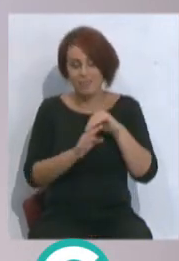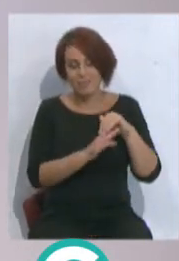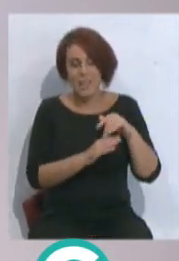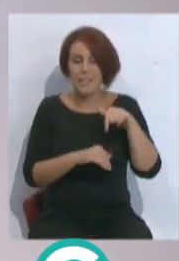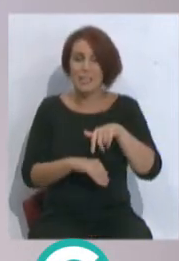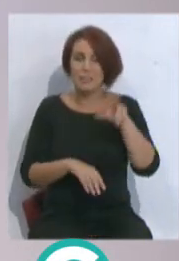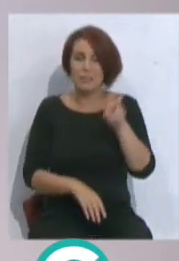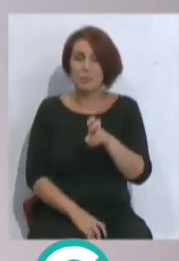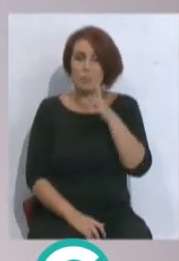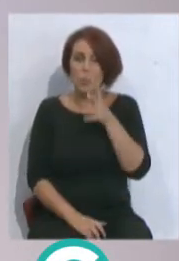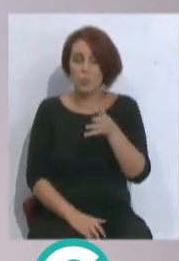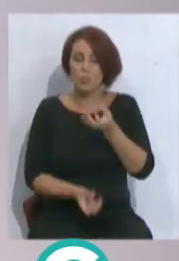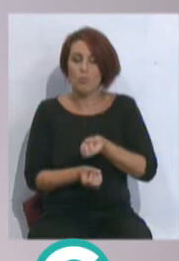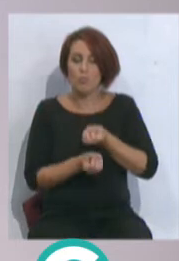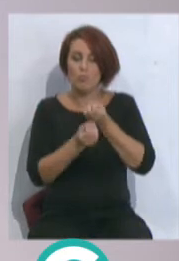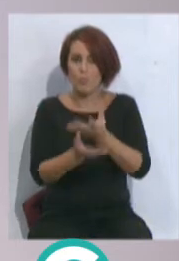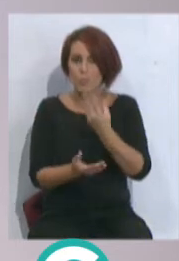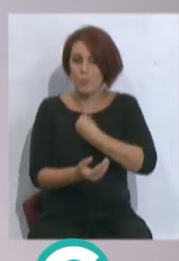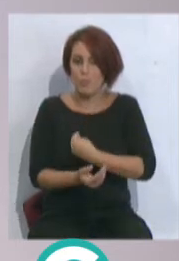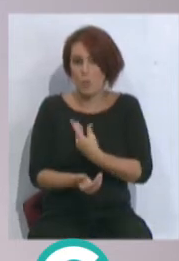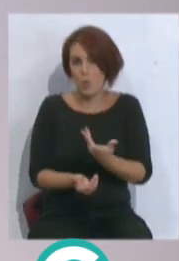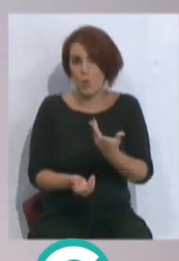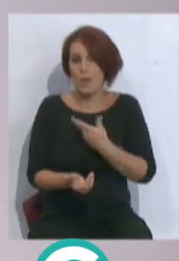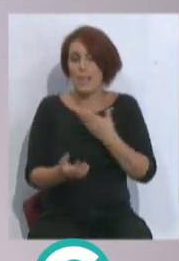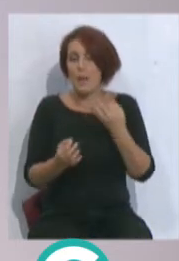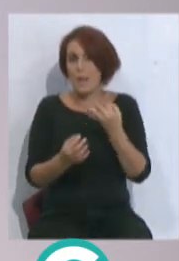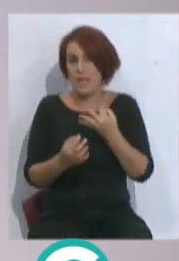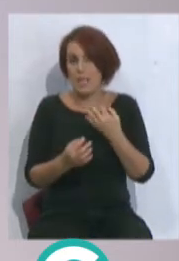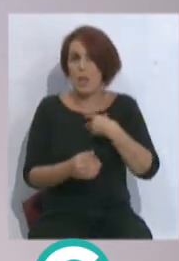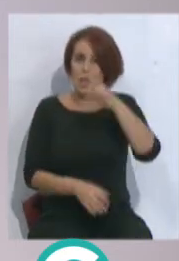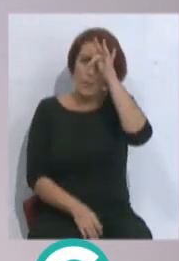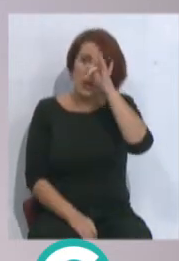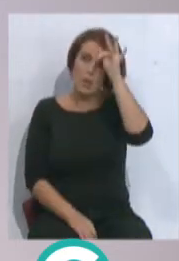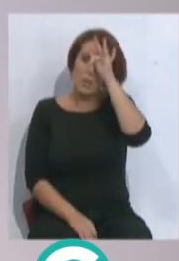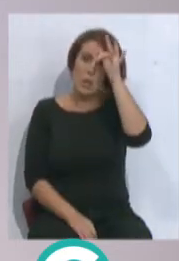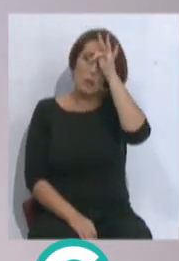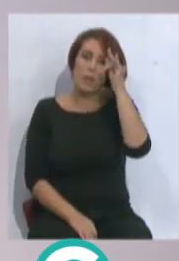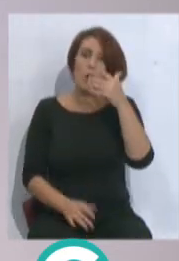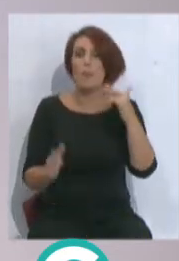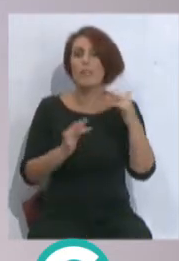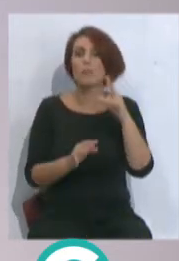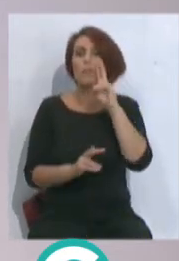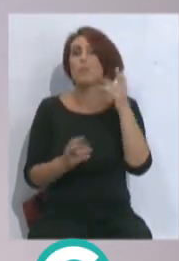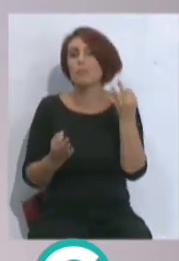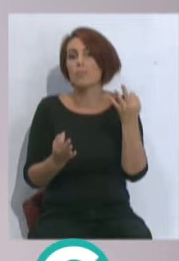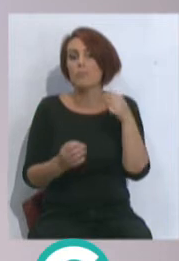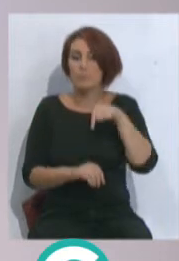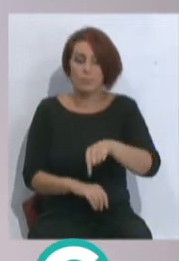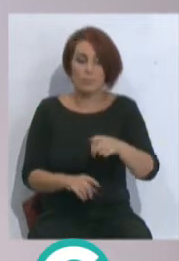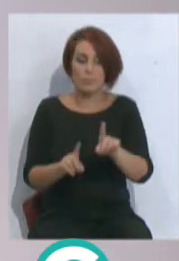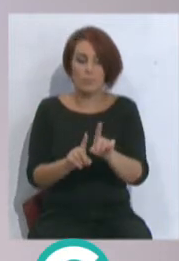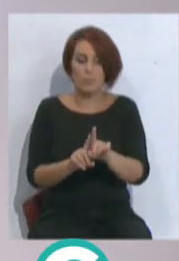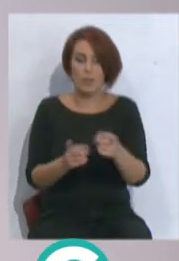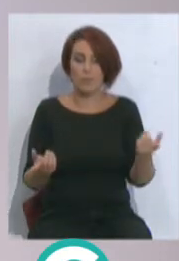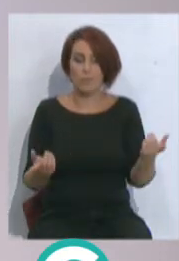para contar o relatar lo que ha sucedido domingo tras domingo, lo que vemos durante el partido. Está claro que aquí no vamos